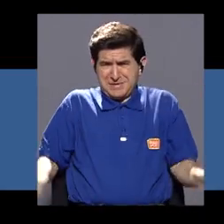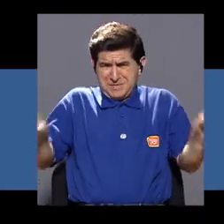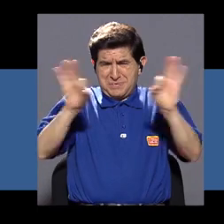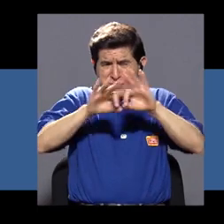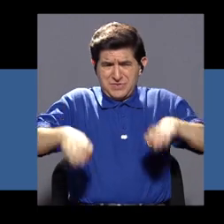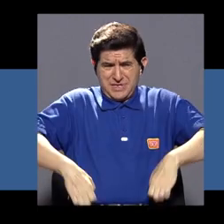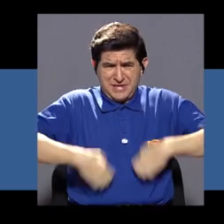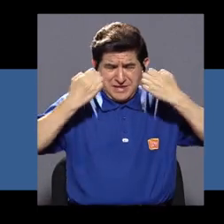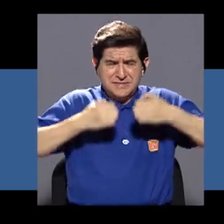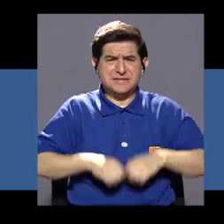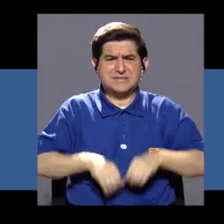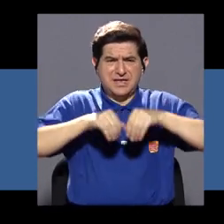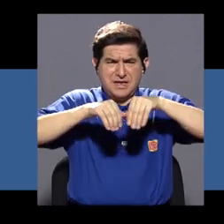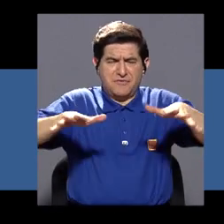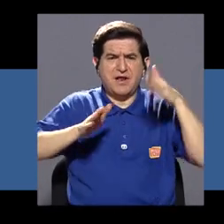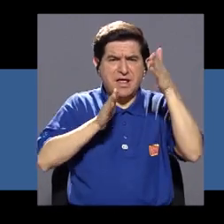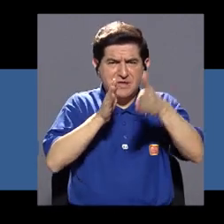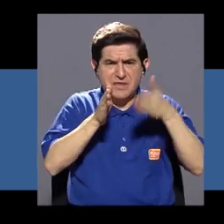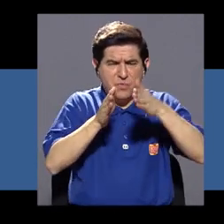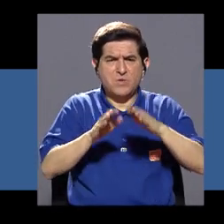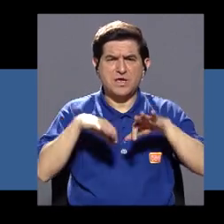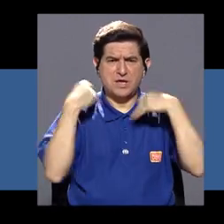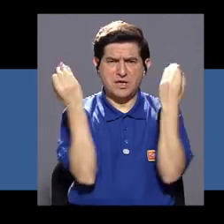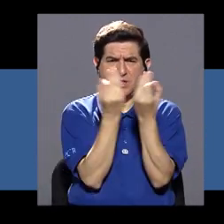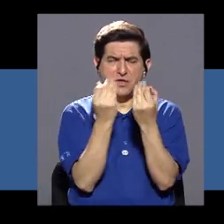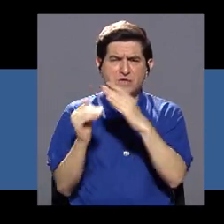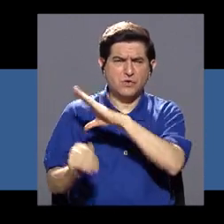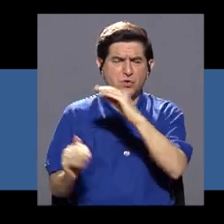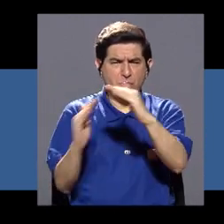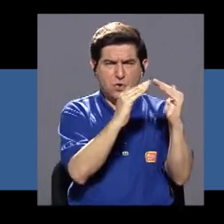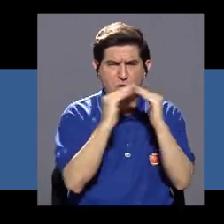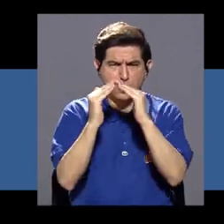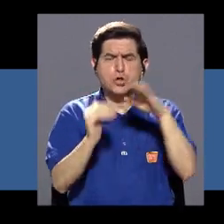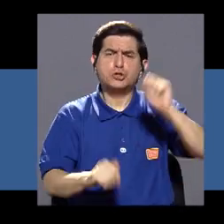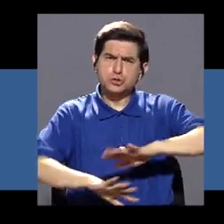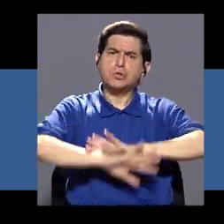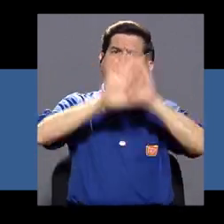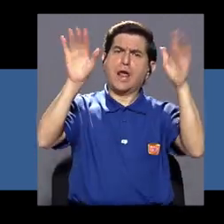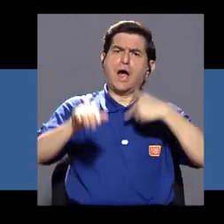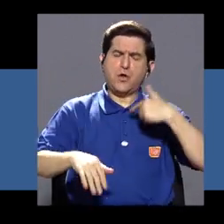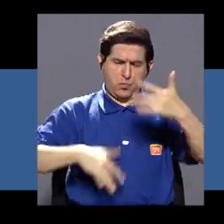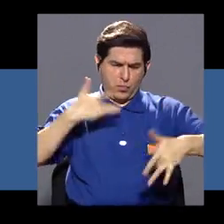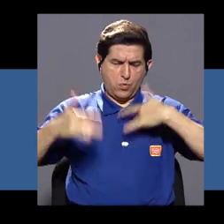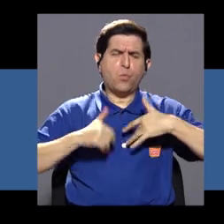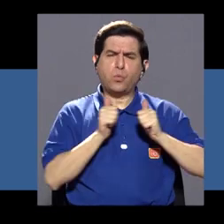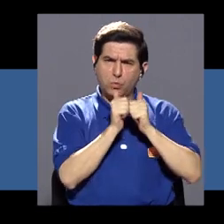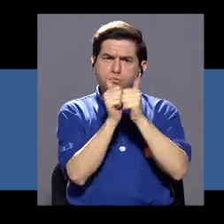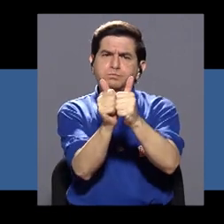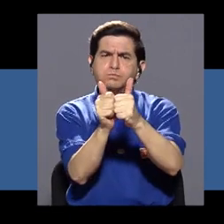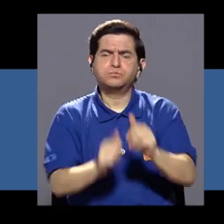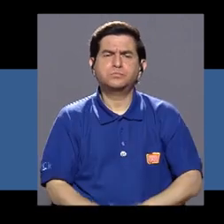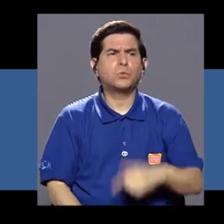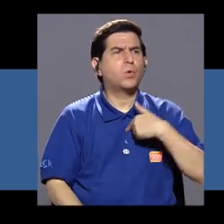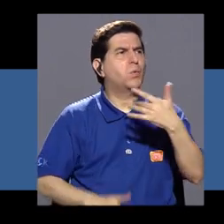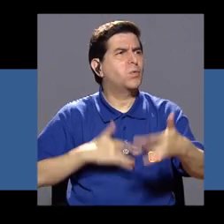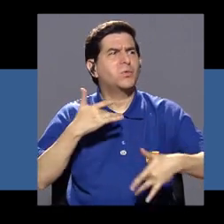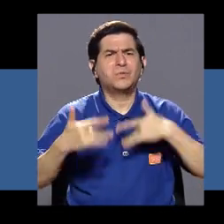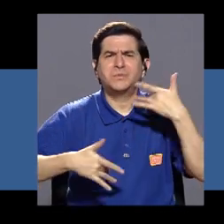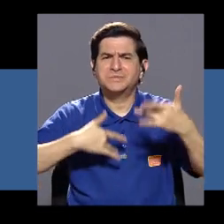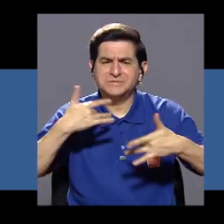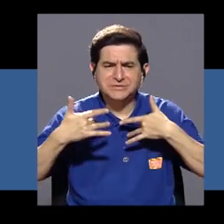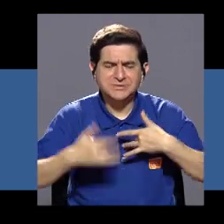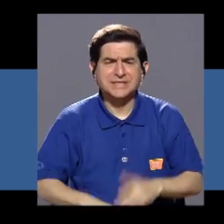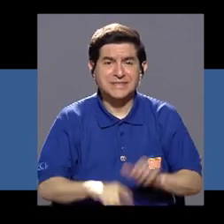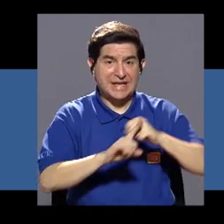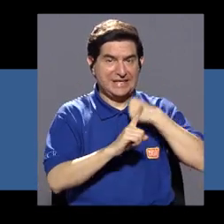¿Considera importante que existan estas redes de cuido familiares y comunitarias? Claro que sí, por supuesto, porque uno se siente más acompañado. Uno se